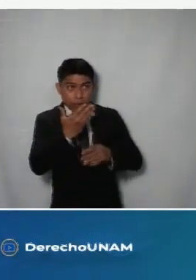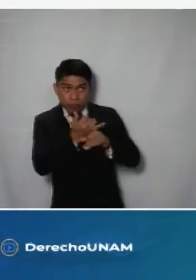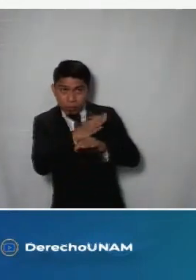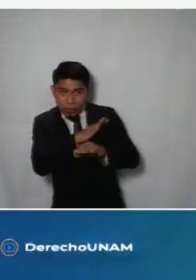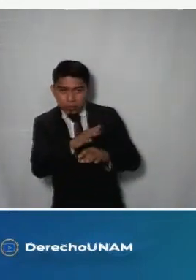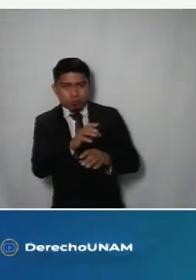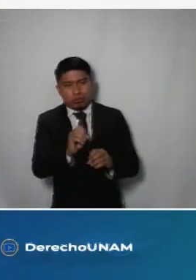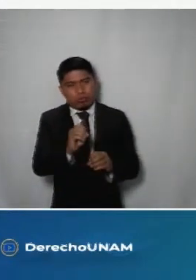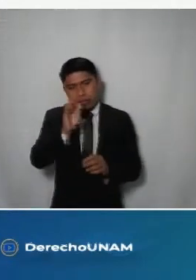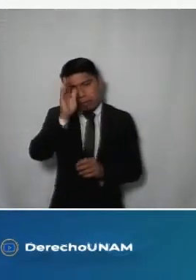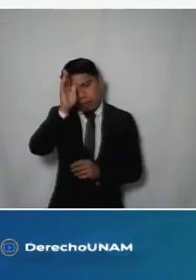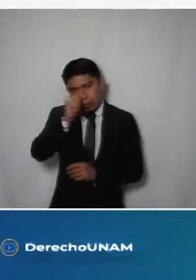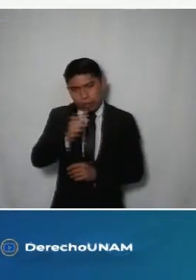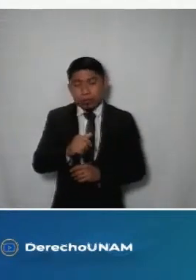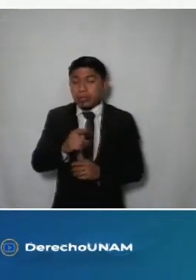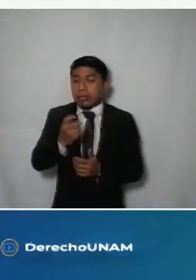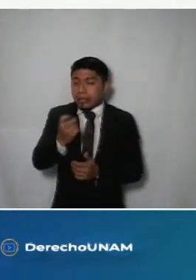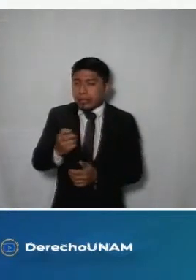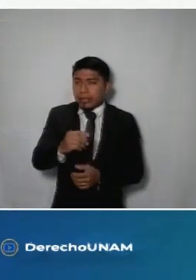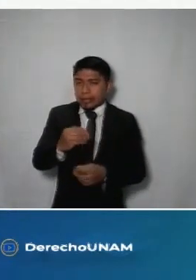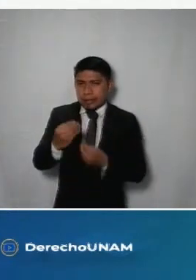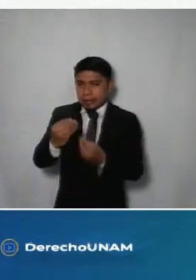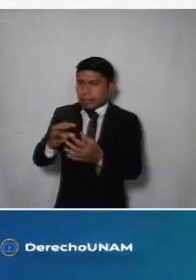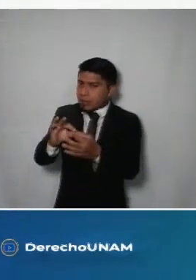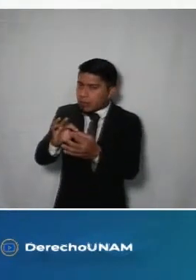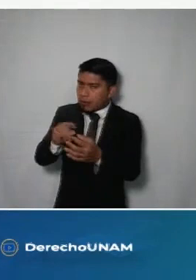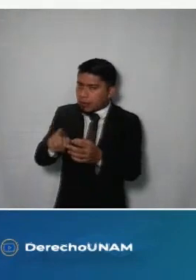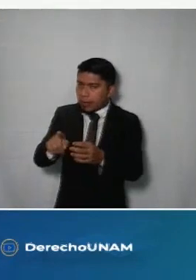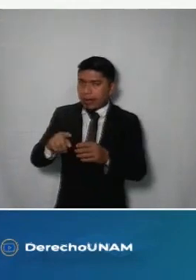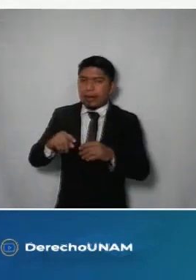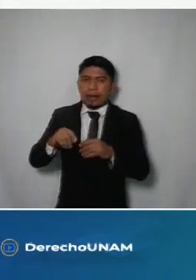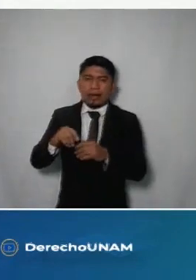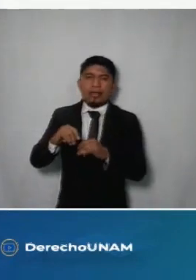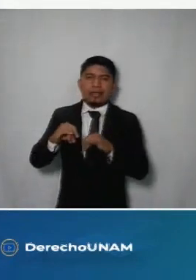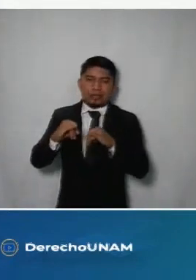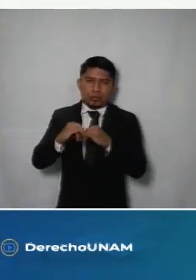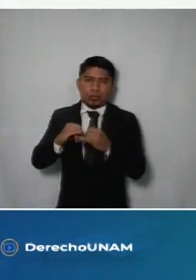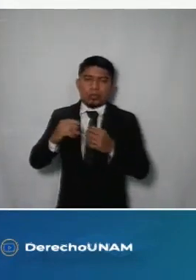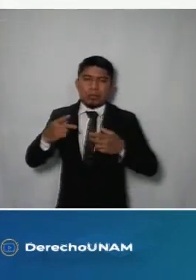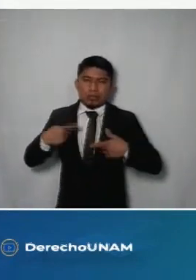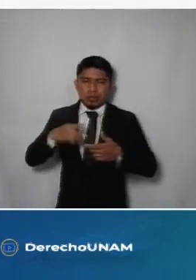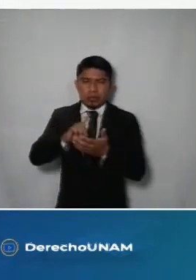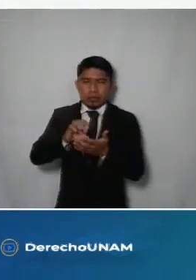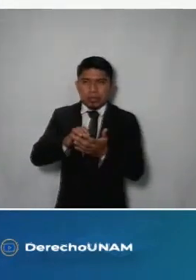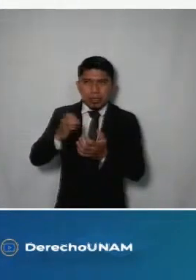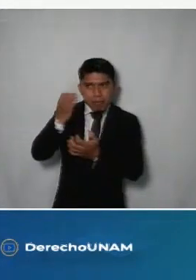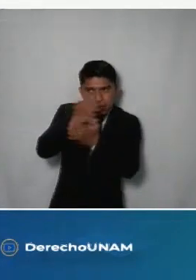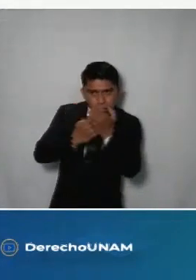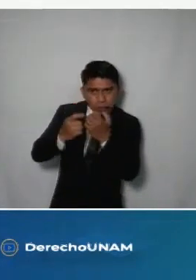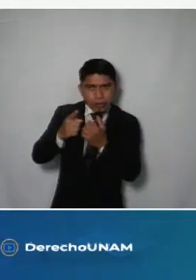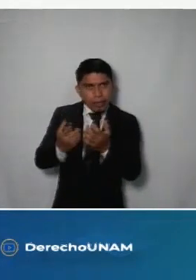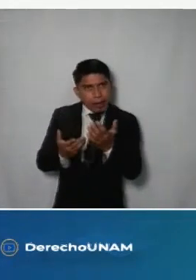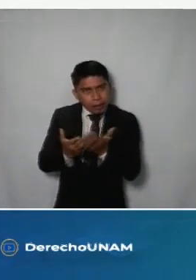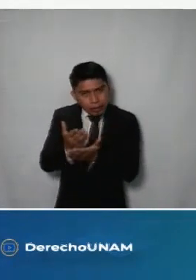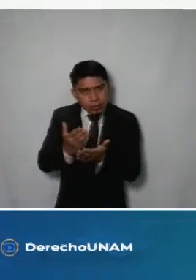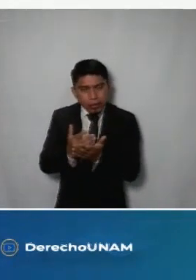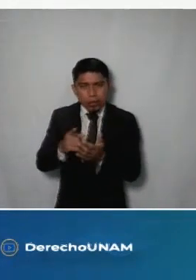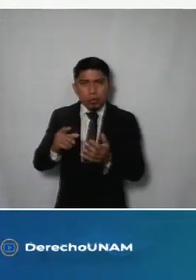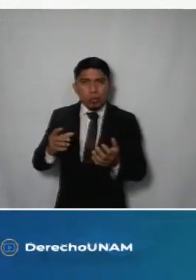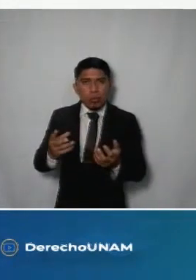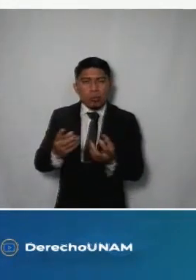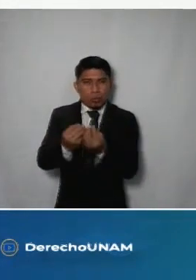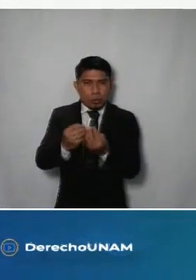la parte recurrente la impugnó señalando que el sujeto obligado no informó si detenta el estudio de evaluación de accesibilidad